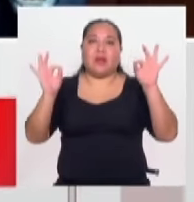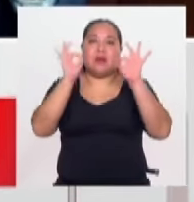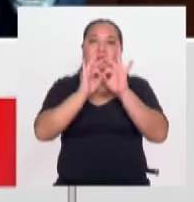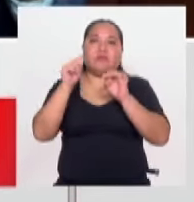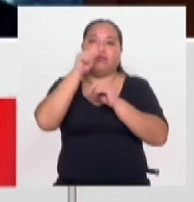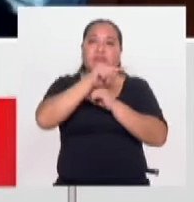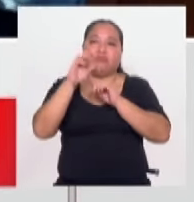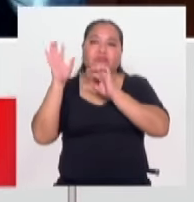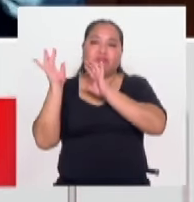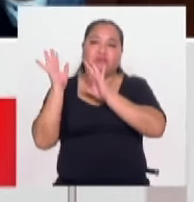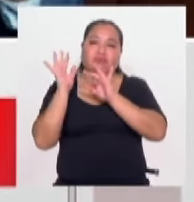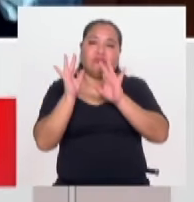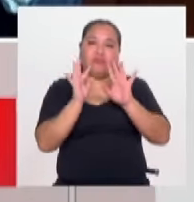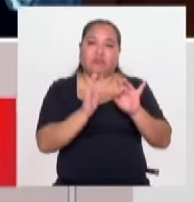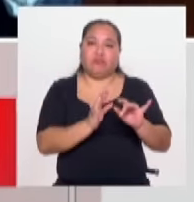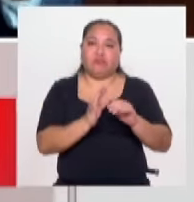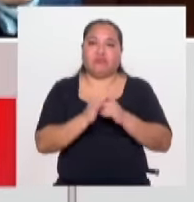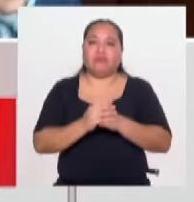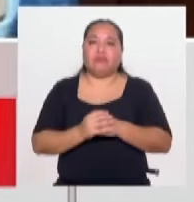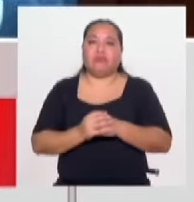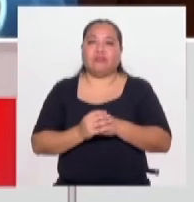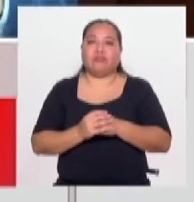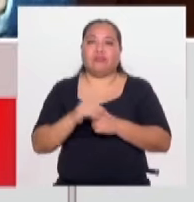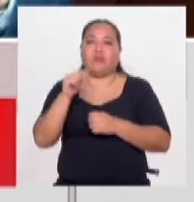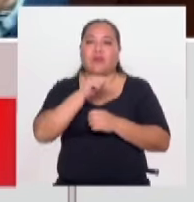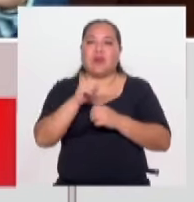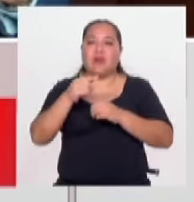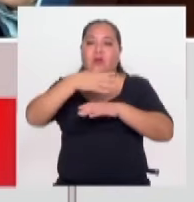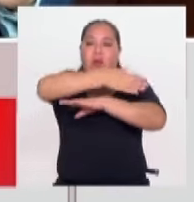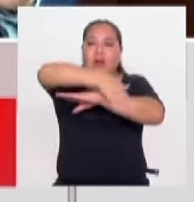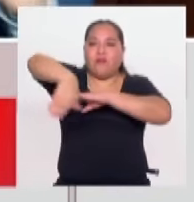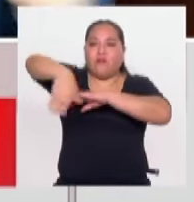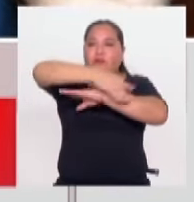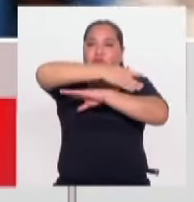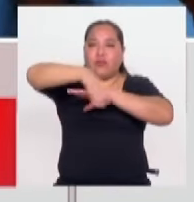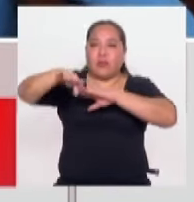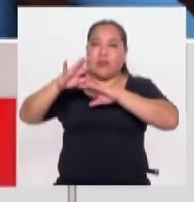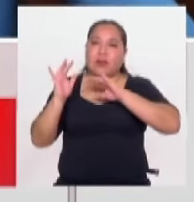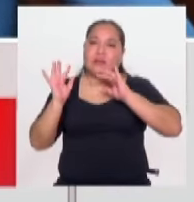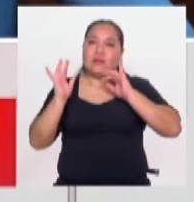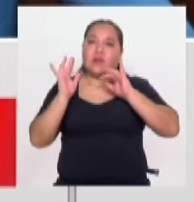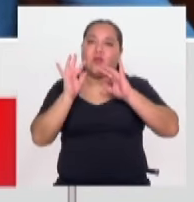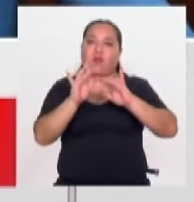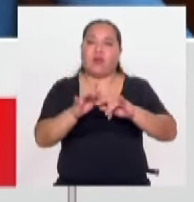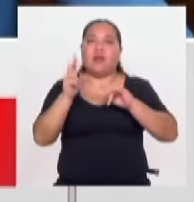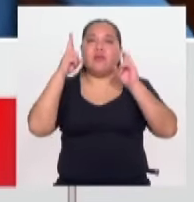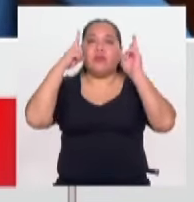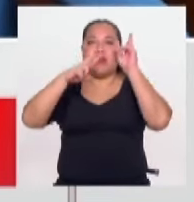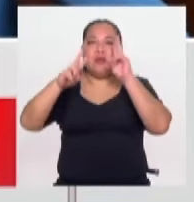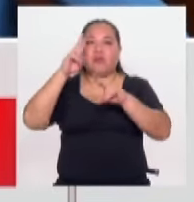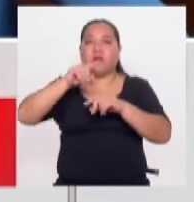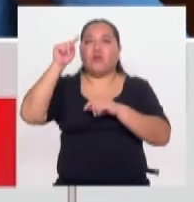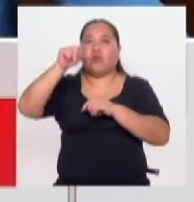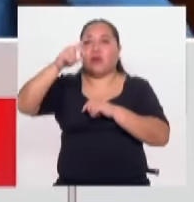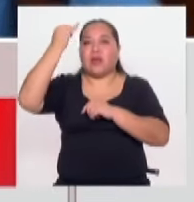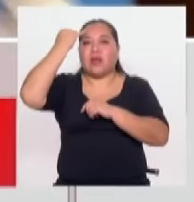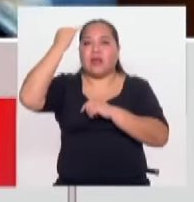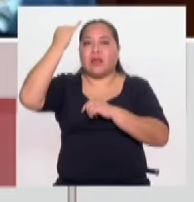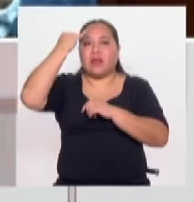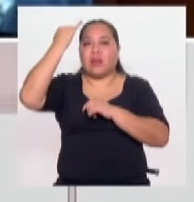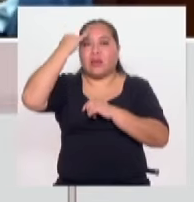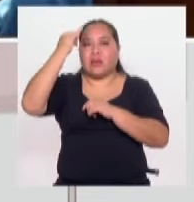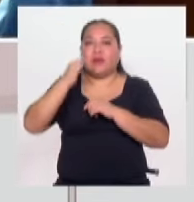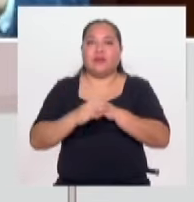se cuelan, por la migración, por las fronteras se encuelan. Y mire, para que tengamos una idea de la dimensión,